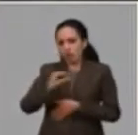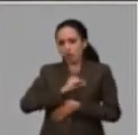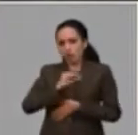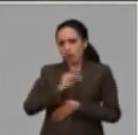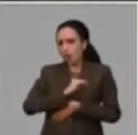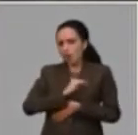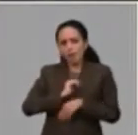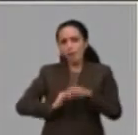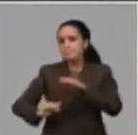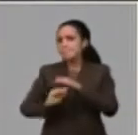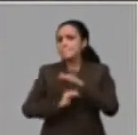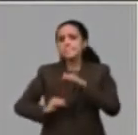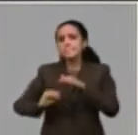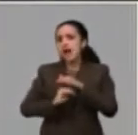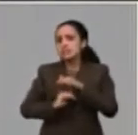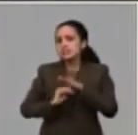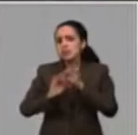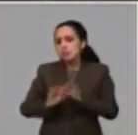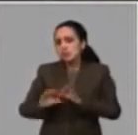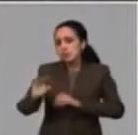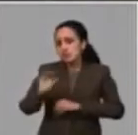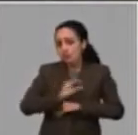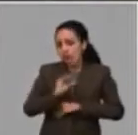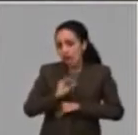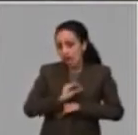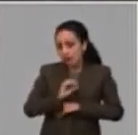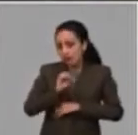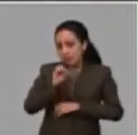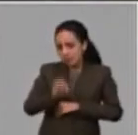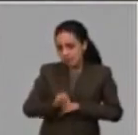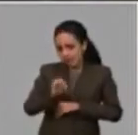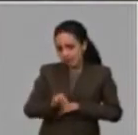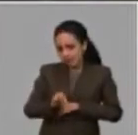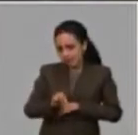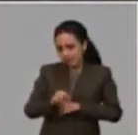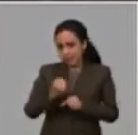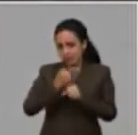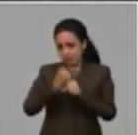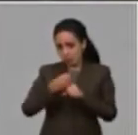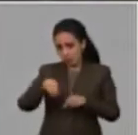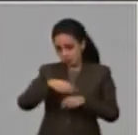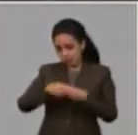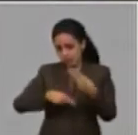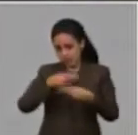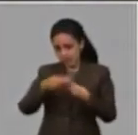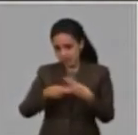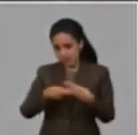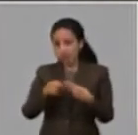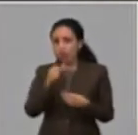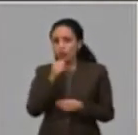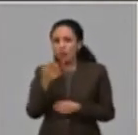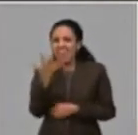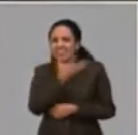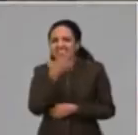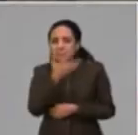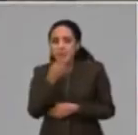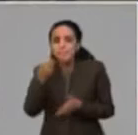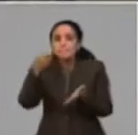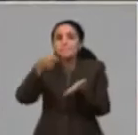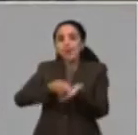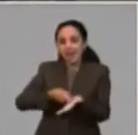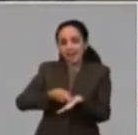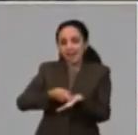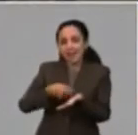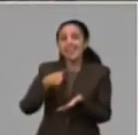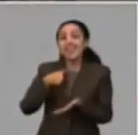básico del cargo que usted ocupa. Aquí la duda fundamentalmente está en quién es quien paga. Y después